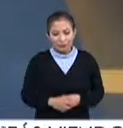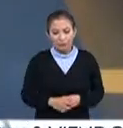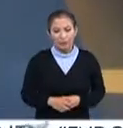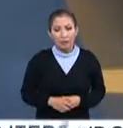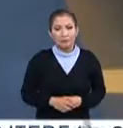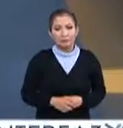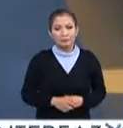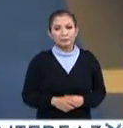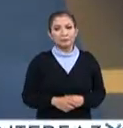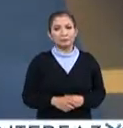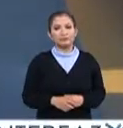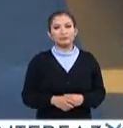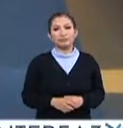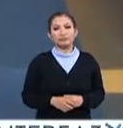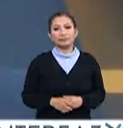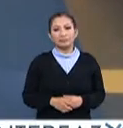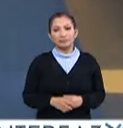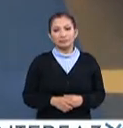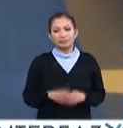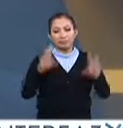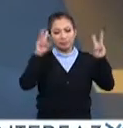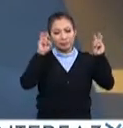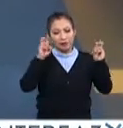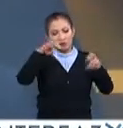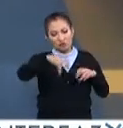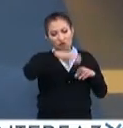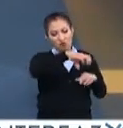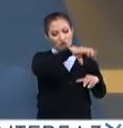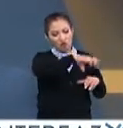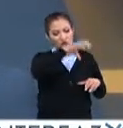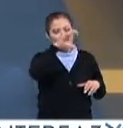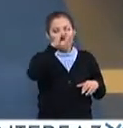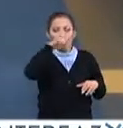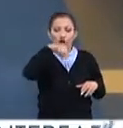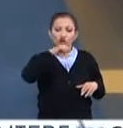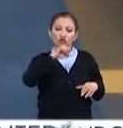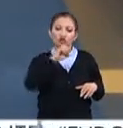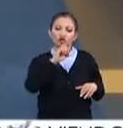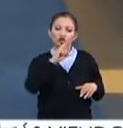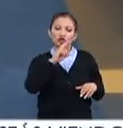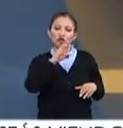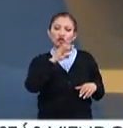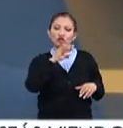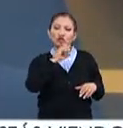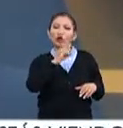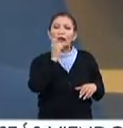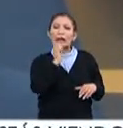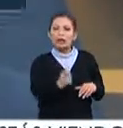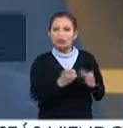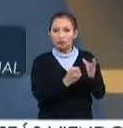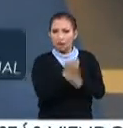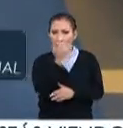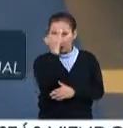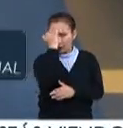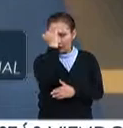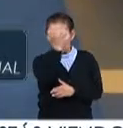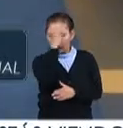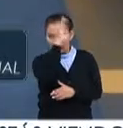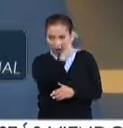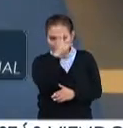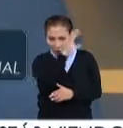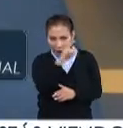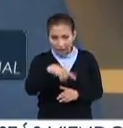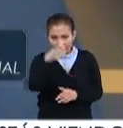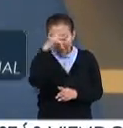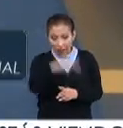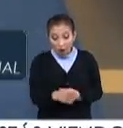el tema del consorcio, esta figura del consorcio es la nueva política científica y tecnológica